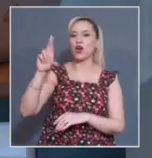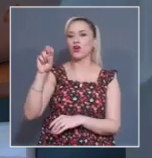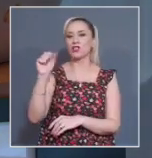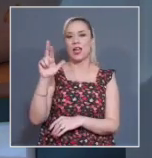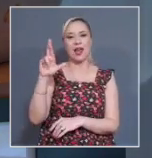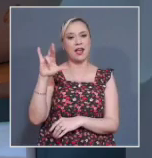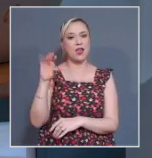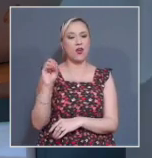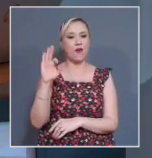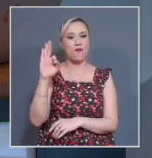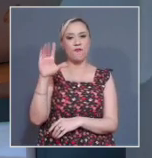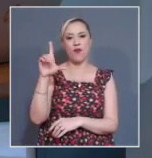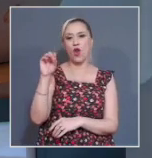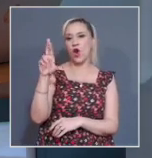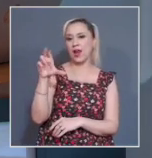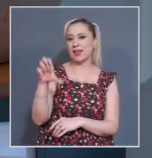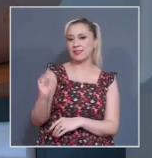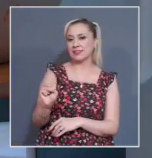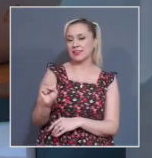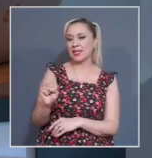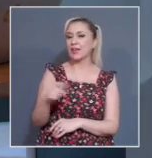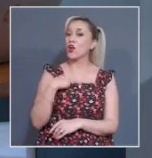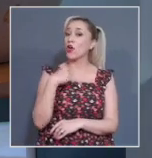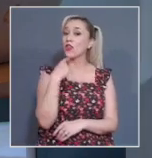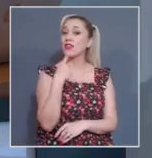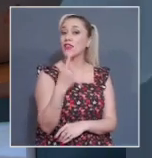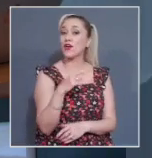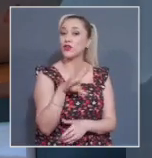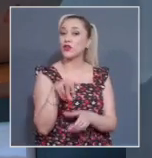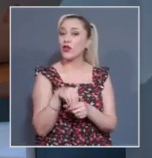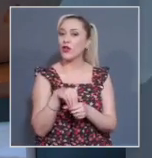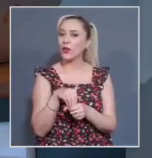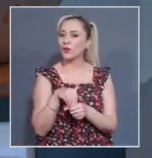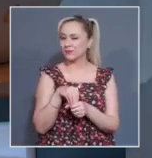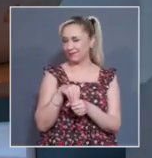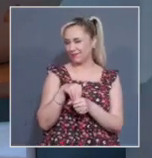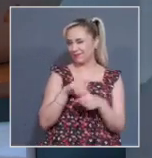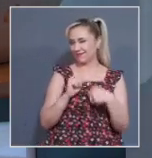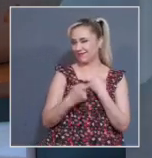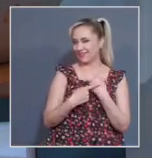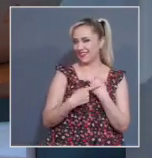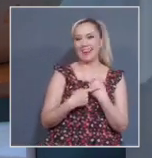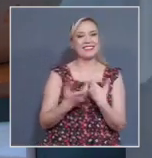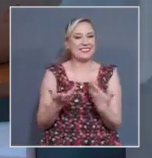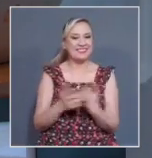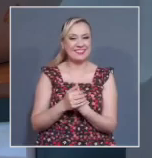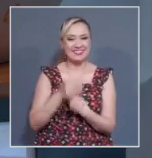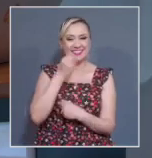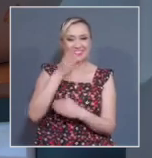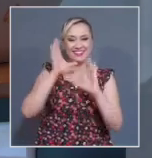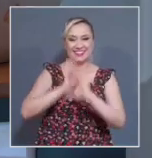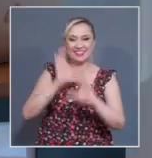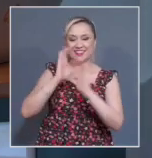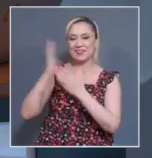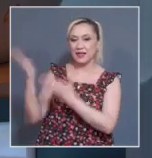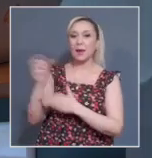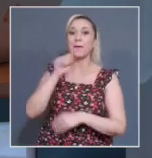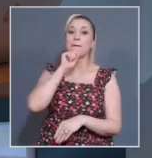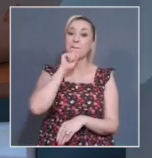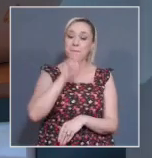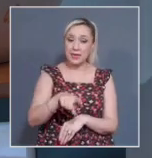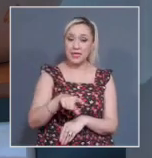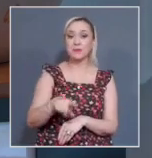y no te digo na. También este sábado no se pierda a las 18.30 horas el Semanario Judicial Resumen de Noticias